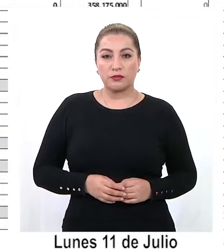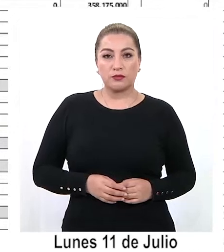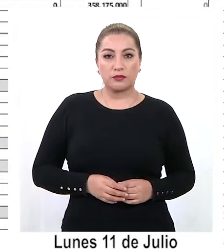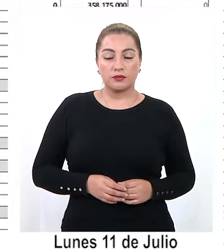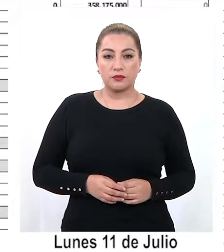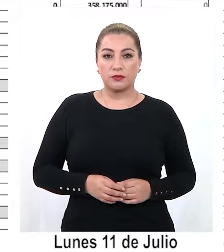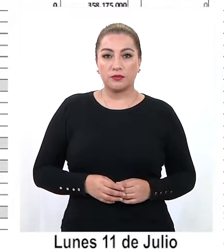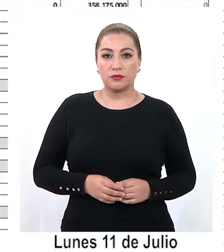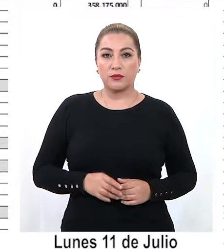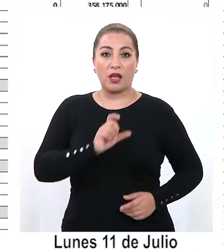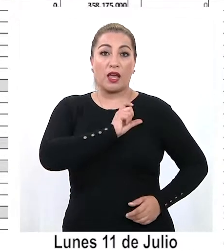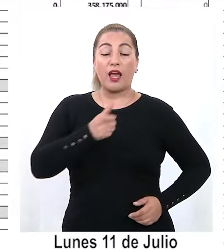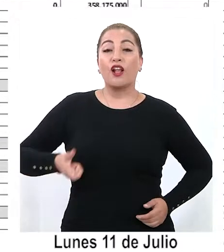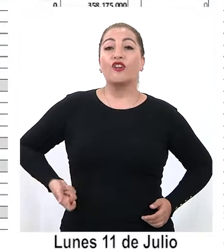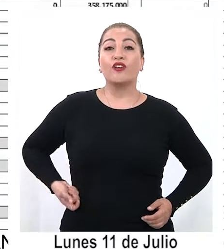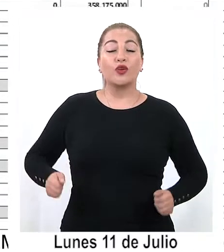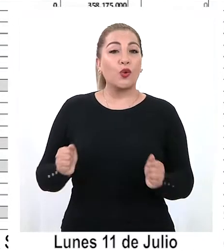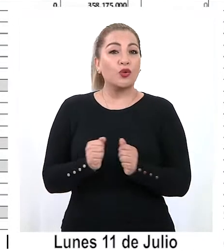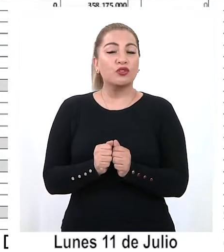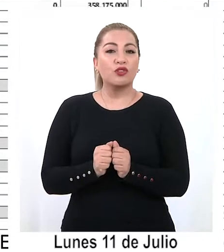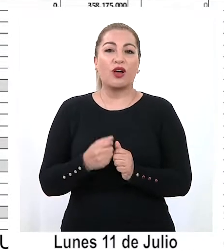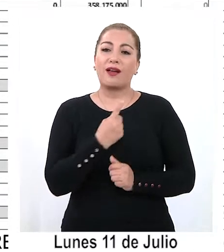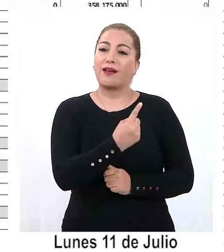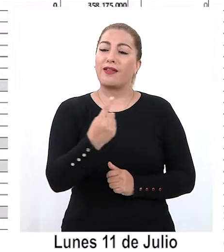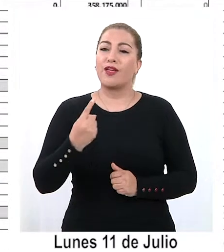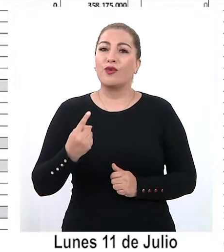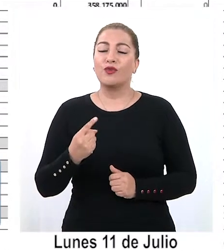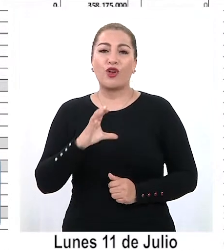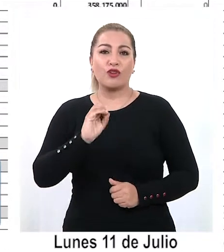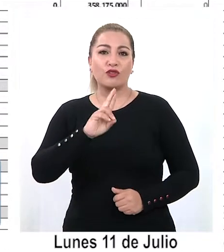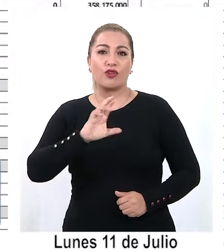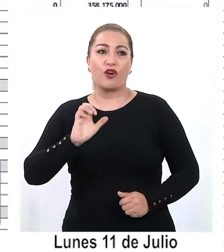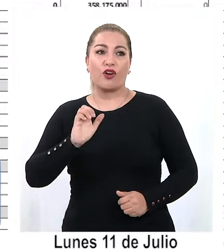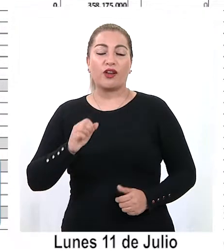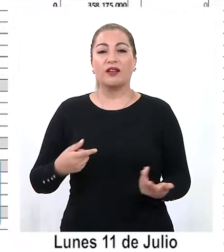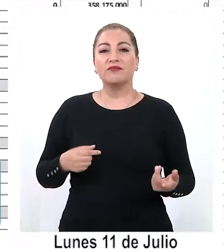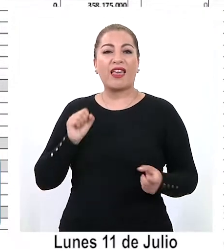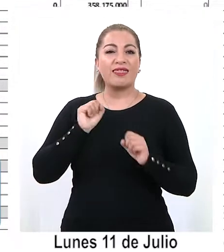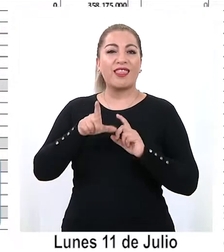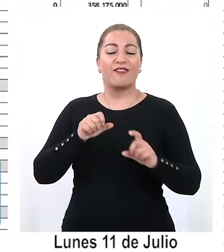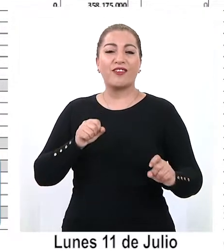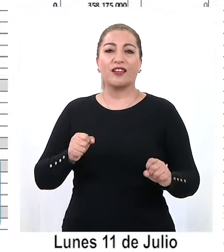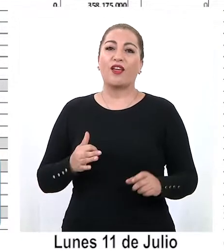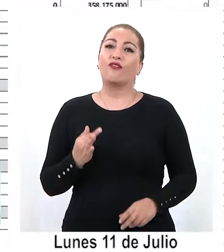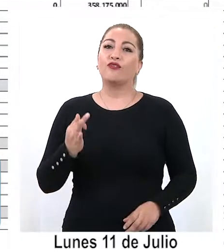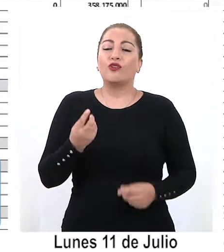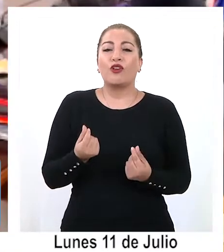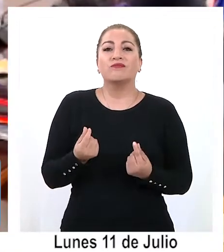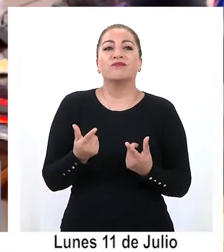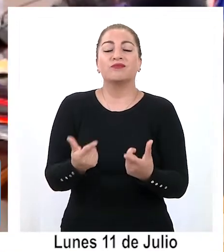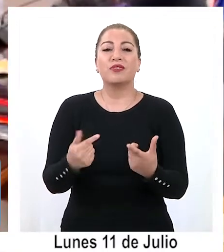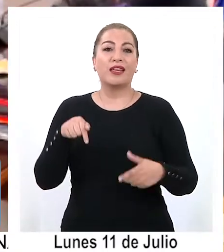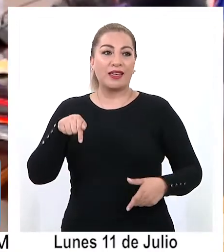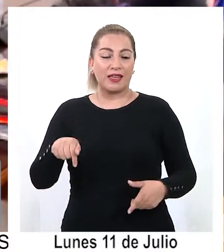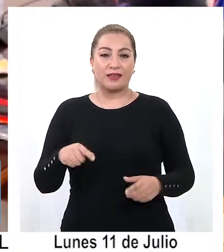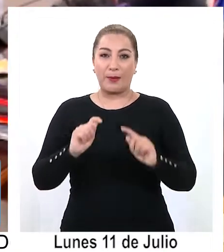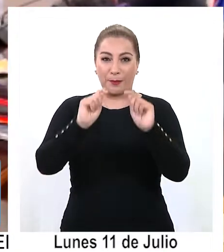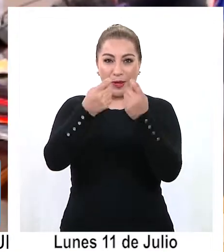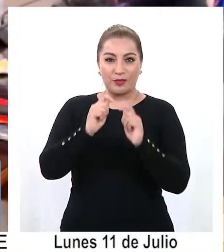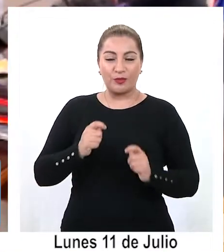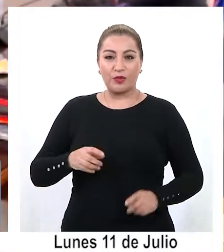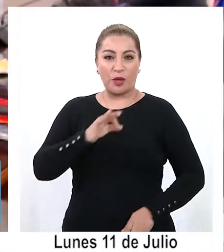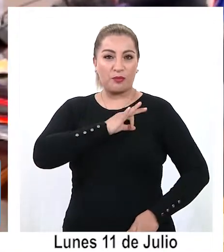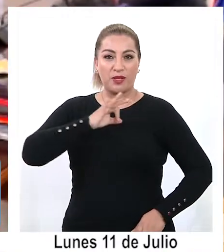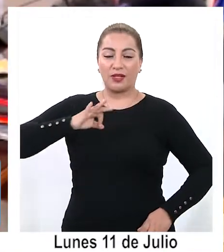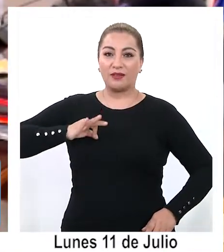El gobernador y consejeros regionales defendieron las futuras inversiones locales ante la dirección de presupuesto